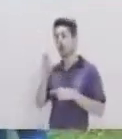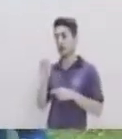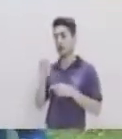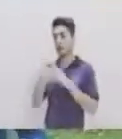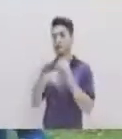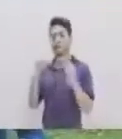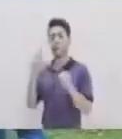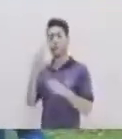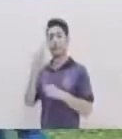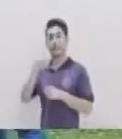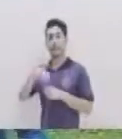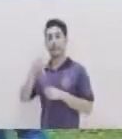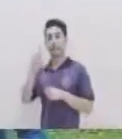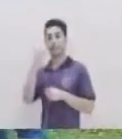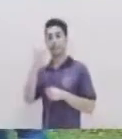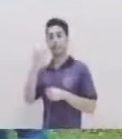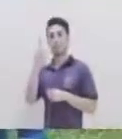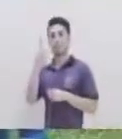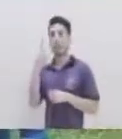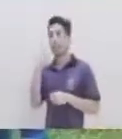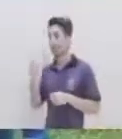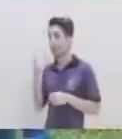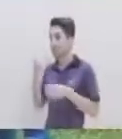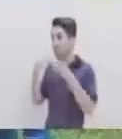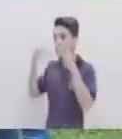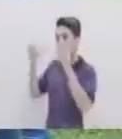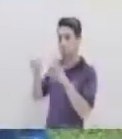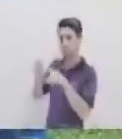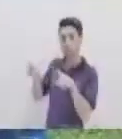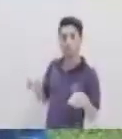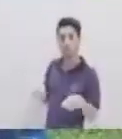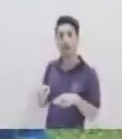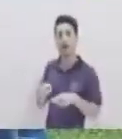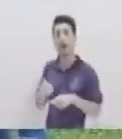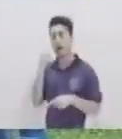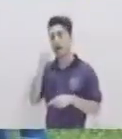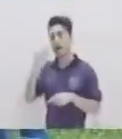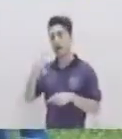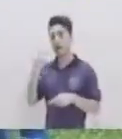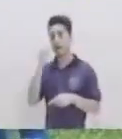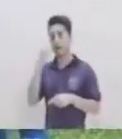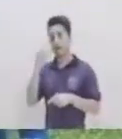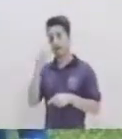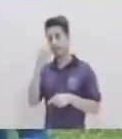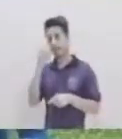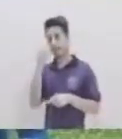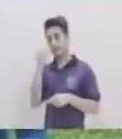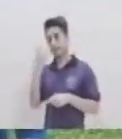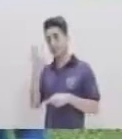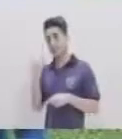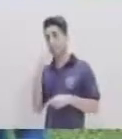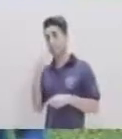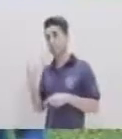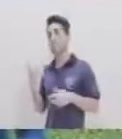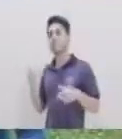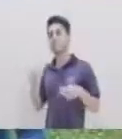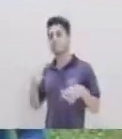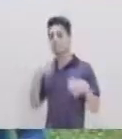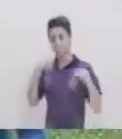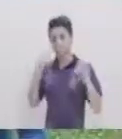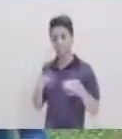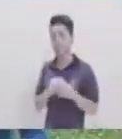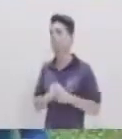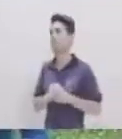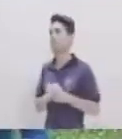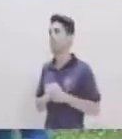visto Que se basa en la realidad Entonces el indicativo cuando nosotros hablamos Trata de reproducir esa realidad Tenemos